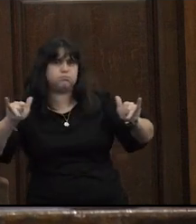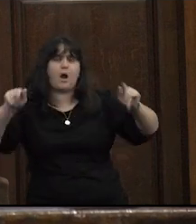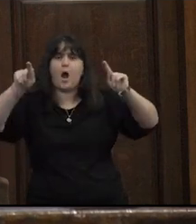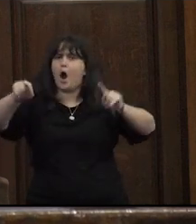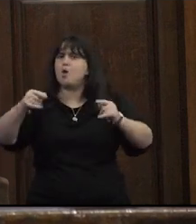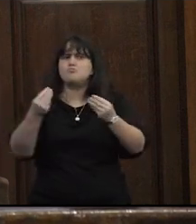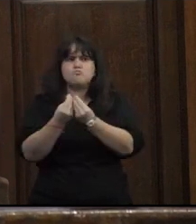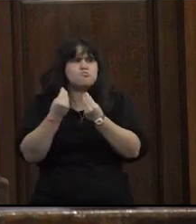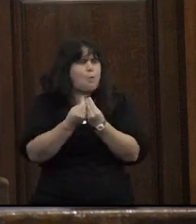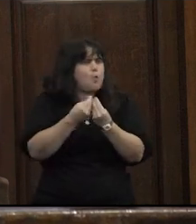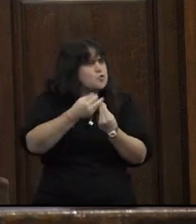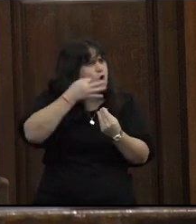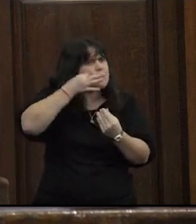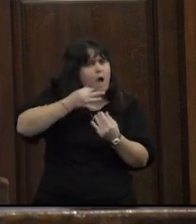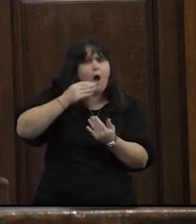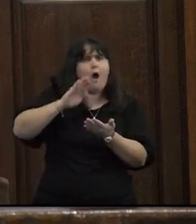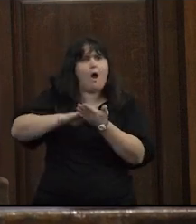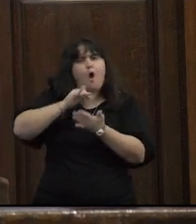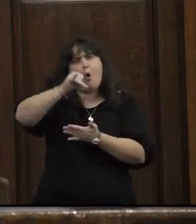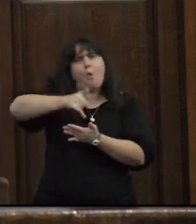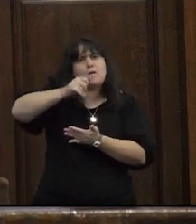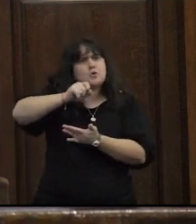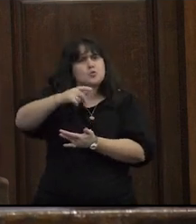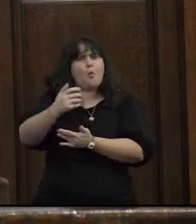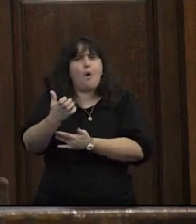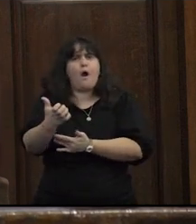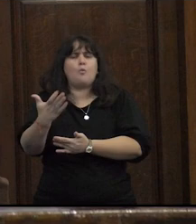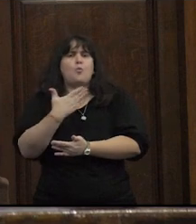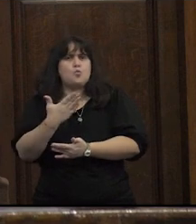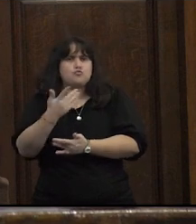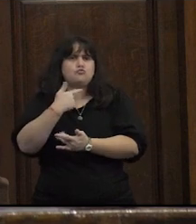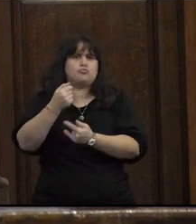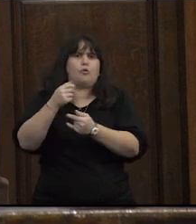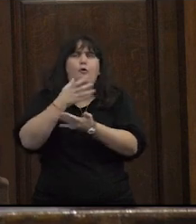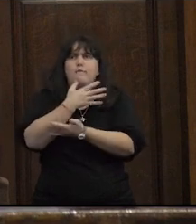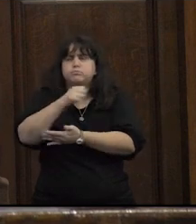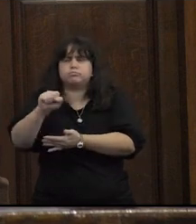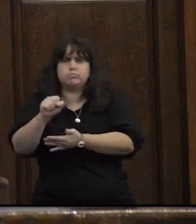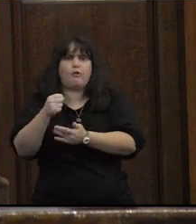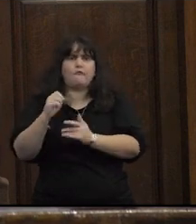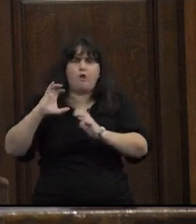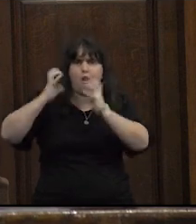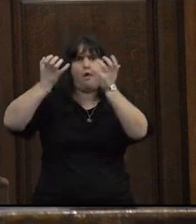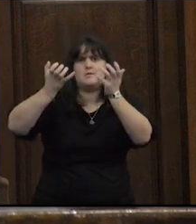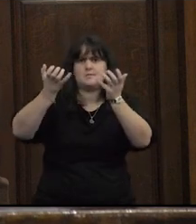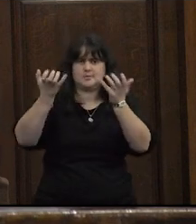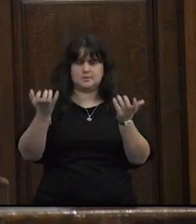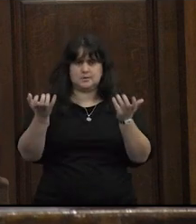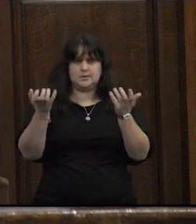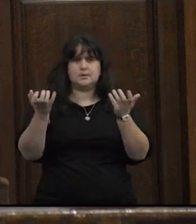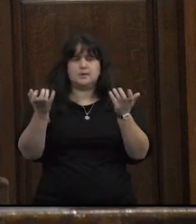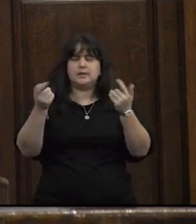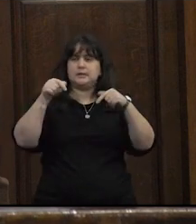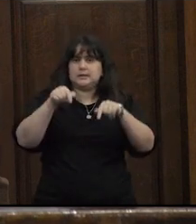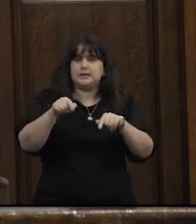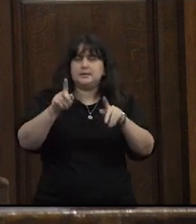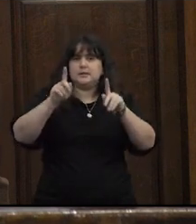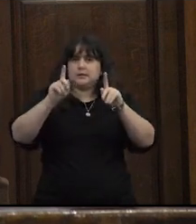montones de testimonios de situaciones de abuso de violencia digo bueno ahí hay